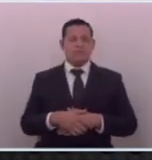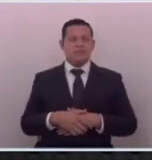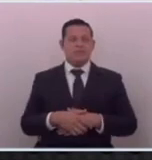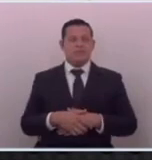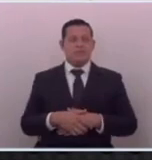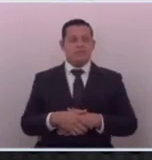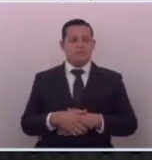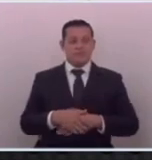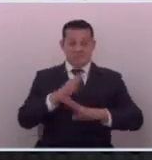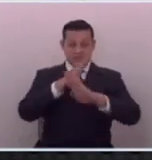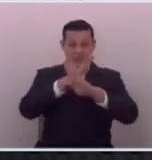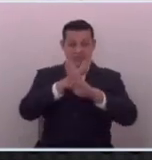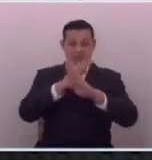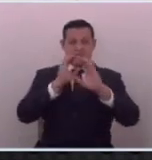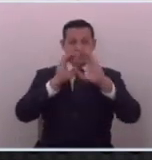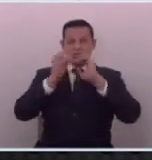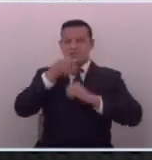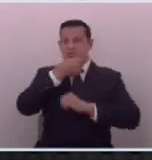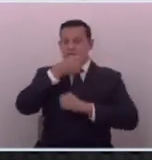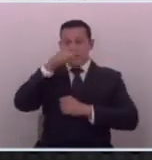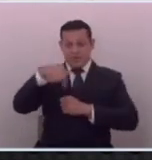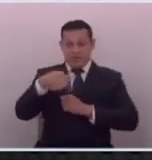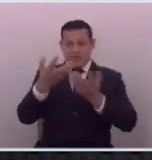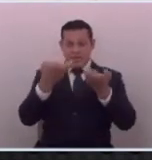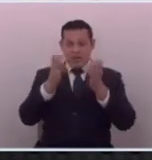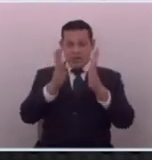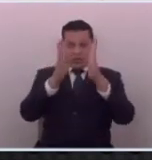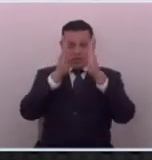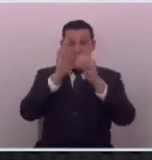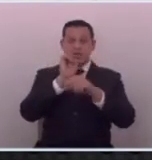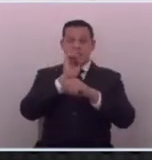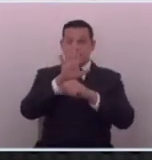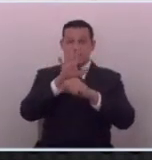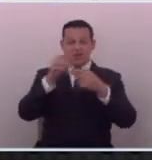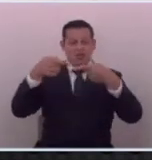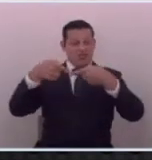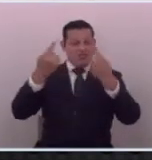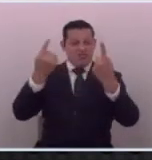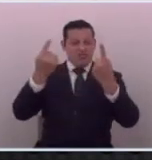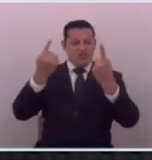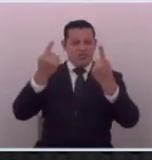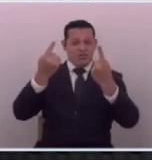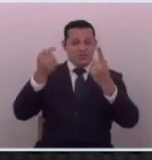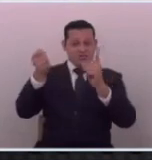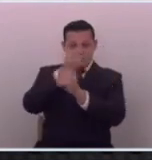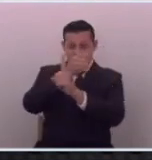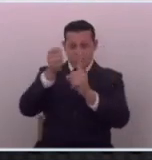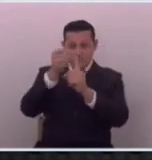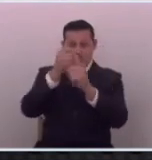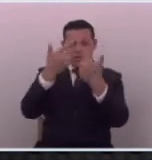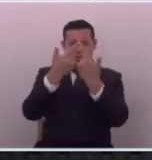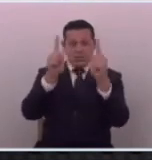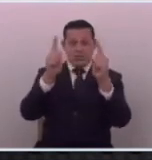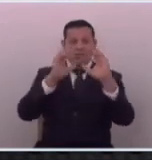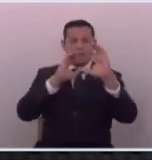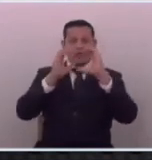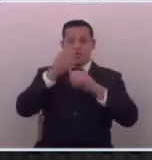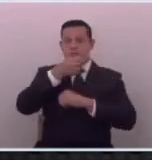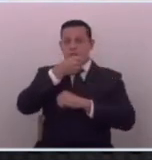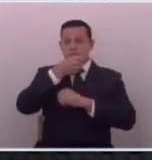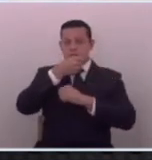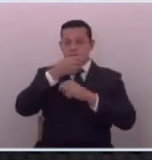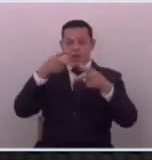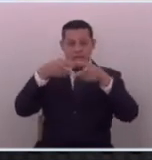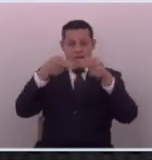si tanto defienden a los periodistas aquí quiero escuchar a los que digan que están en contra de las violaciones a la libertad de prensa en